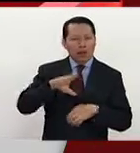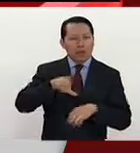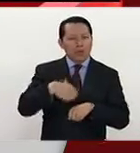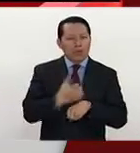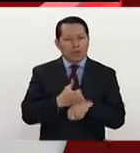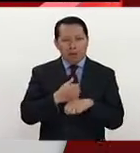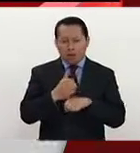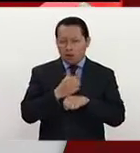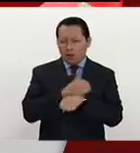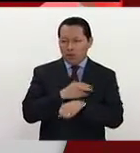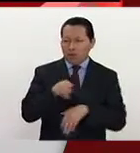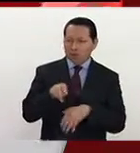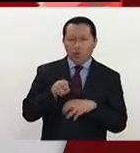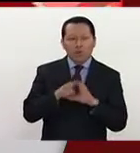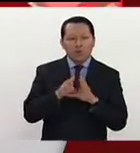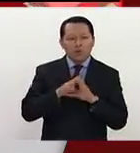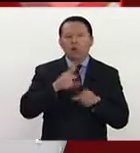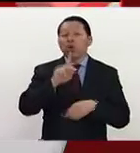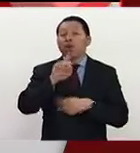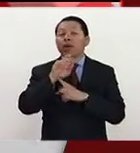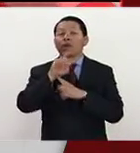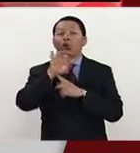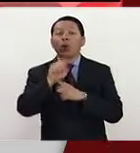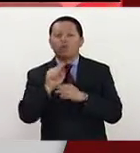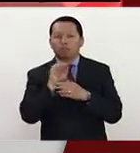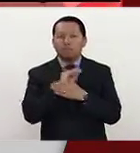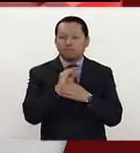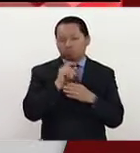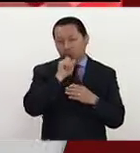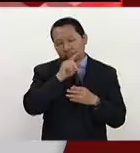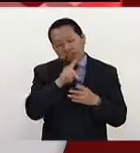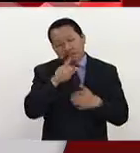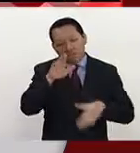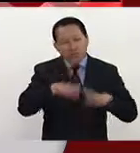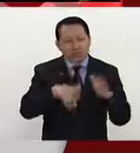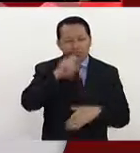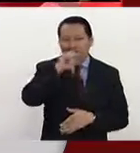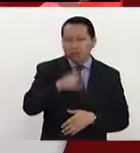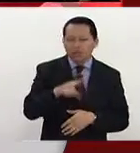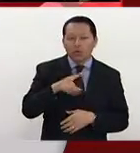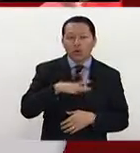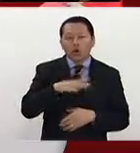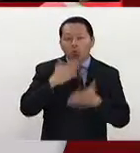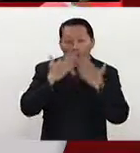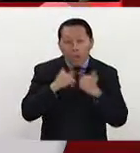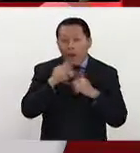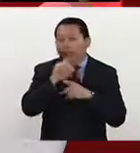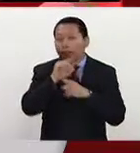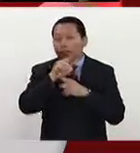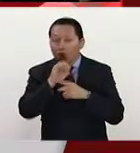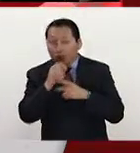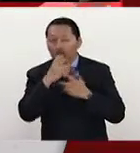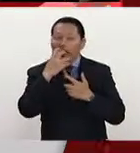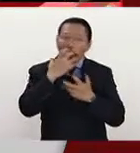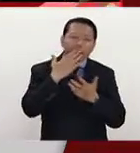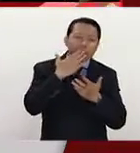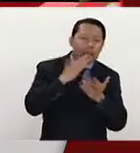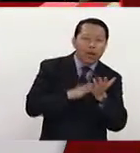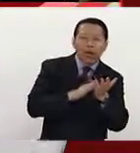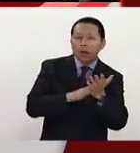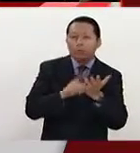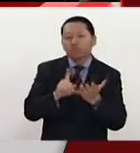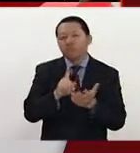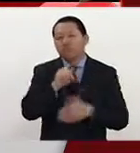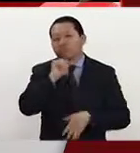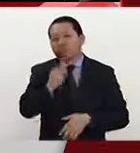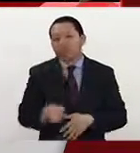y dejando un poco de lado a los demócratas, que también en casi en ningún momento hubo acciones por parte de los demócratas durante todo el discurso. Claro,